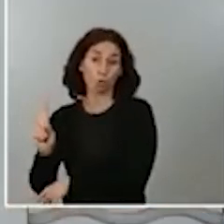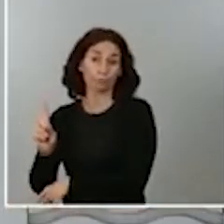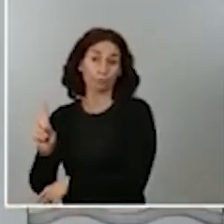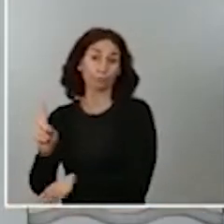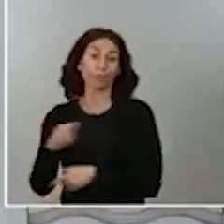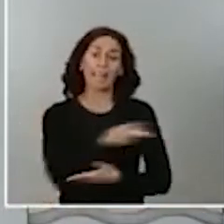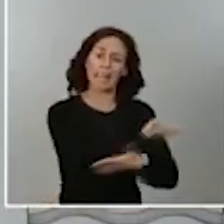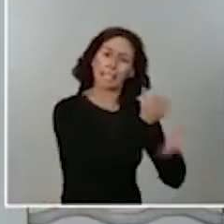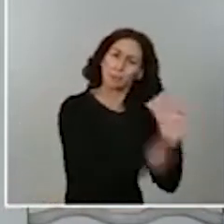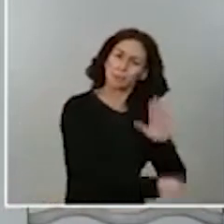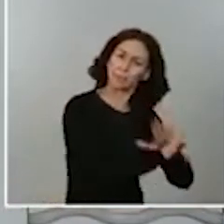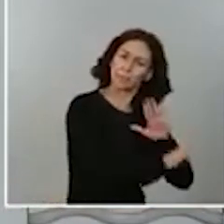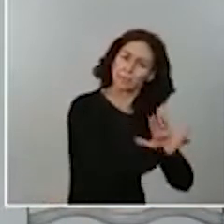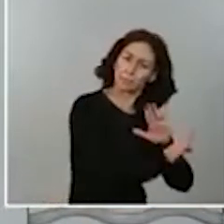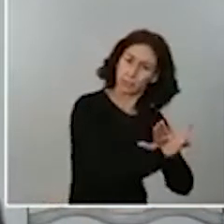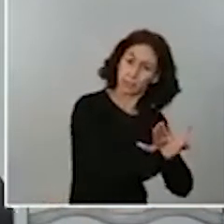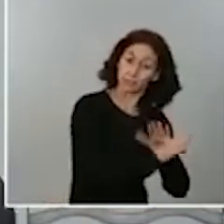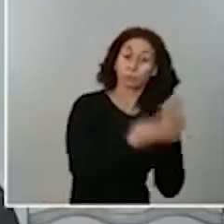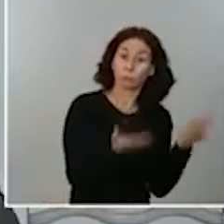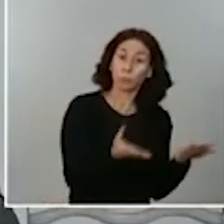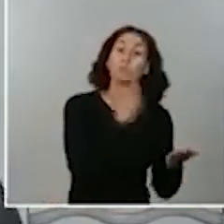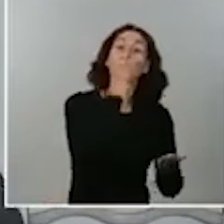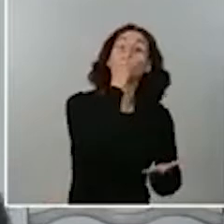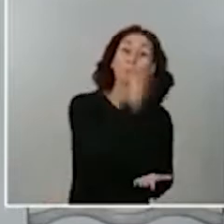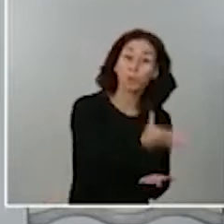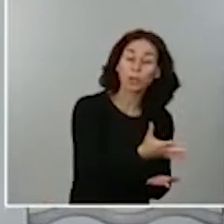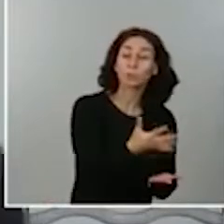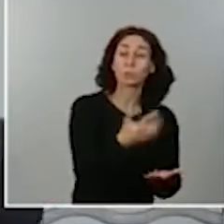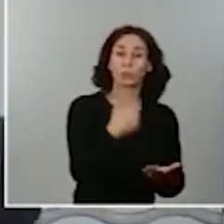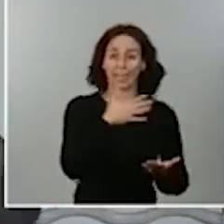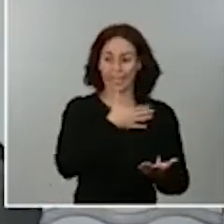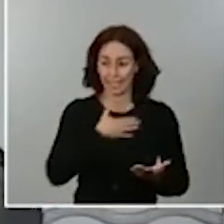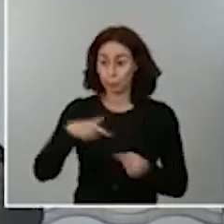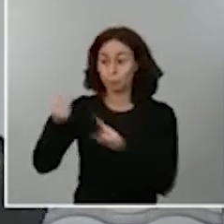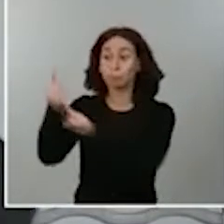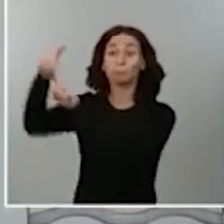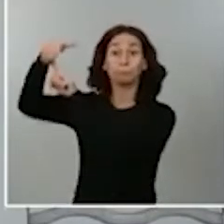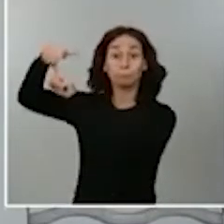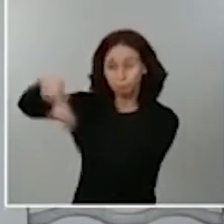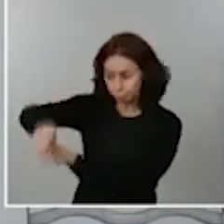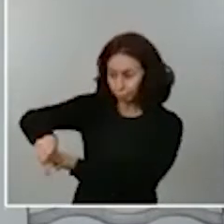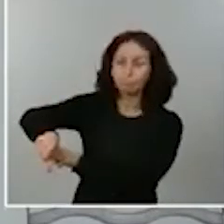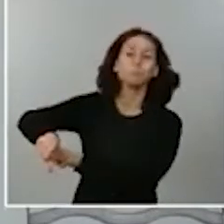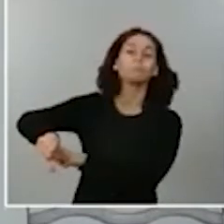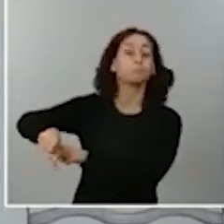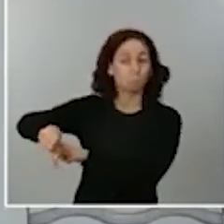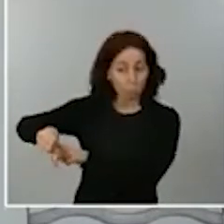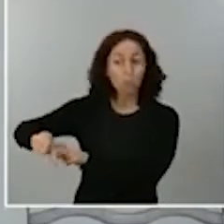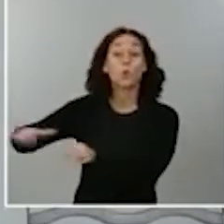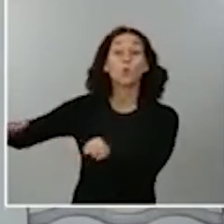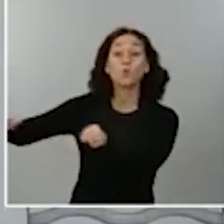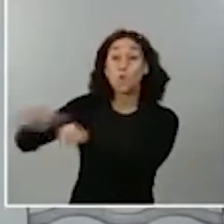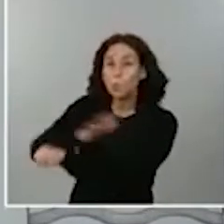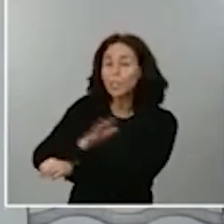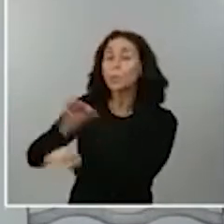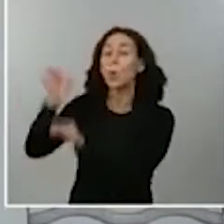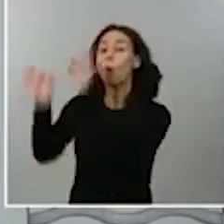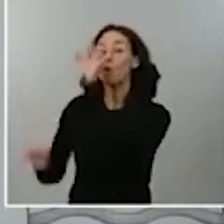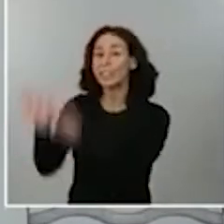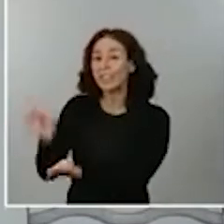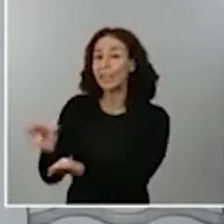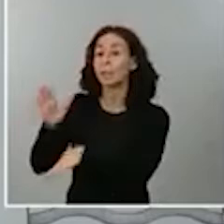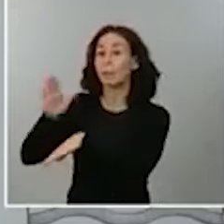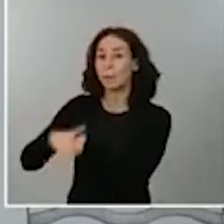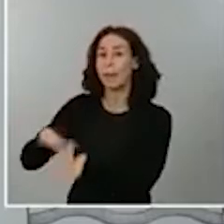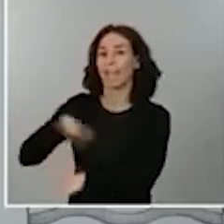Y luego, hacemos con este decreto de alarma es dar cobertura, proporcionamos la cobertura jurídica a estas medidas,